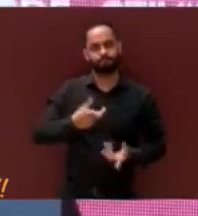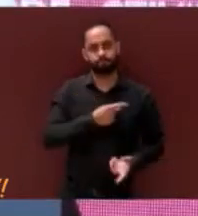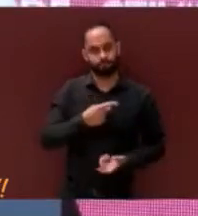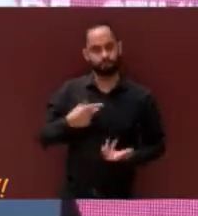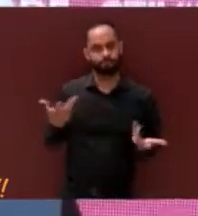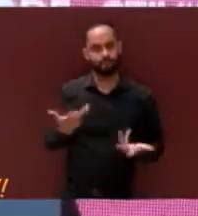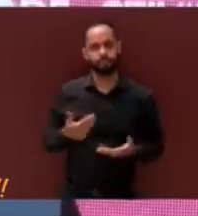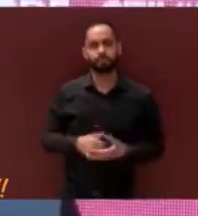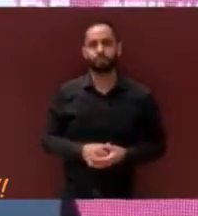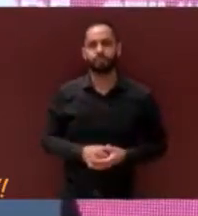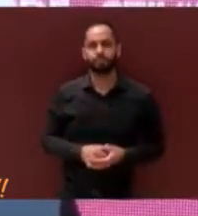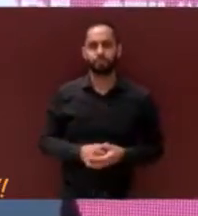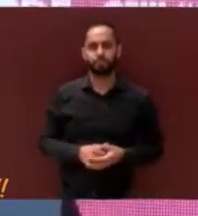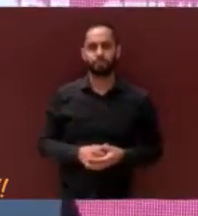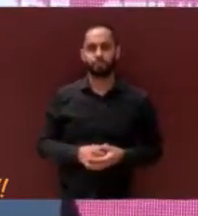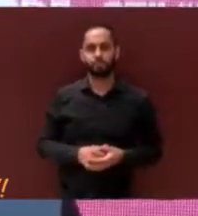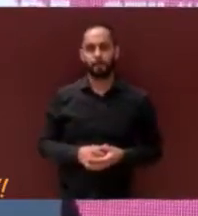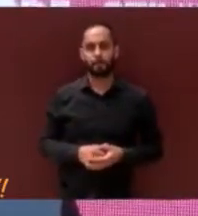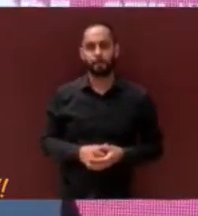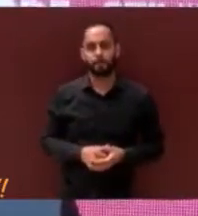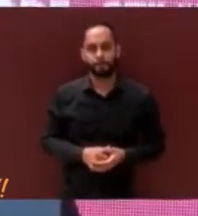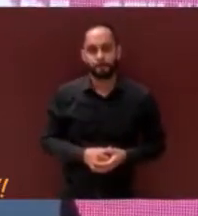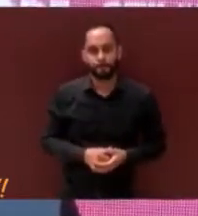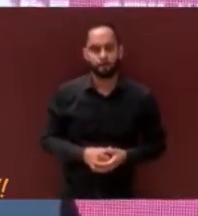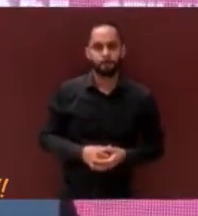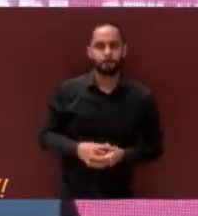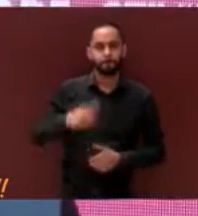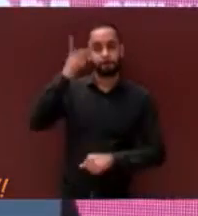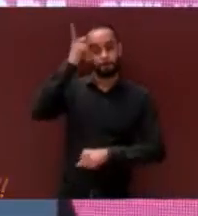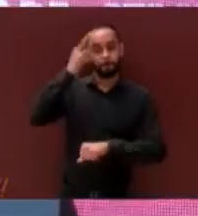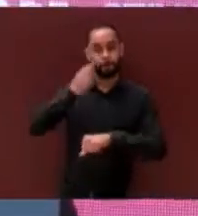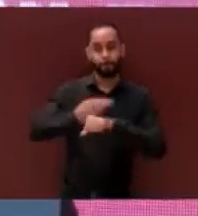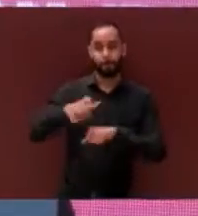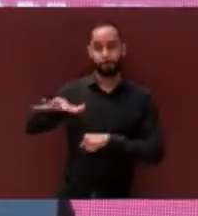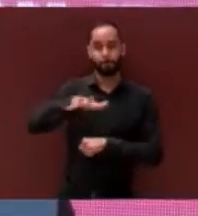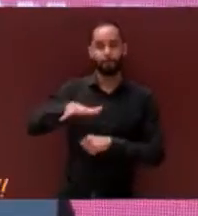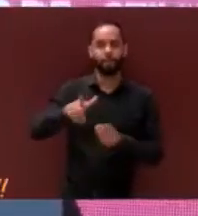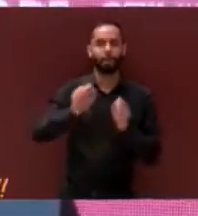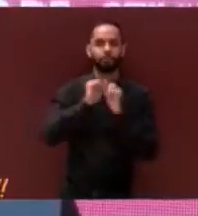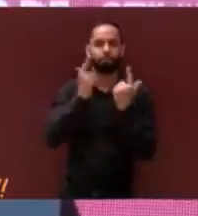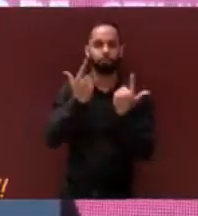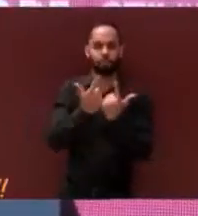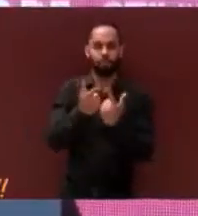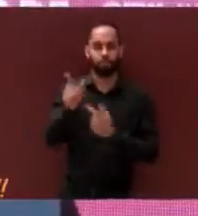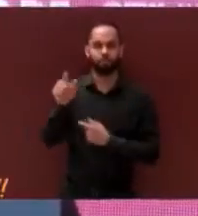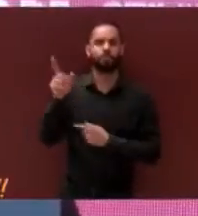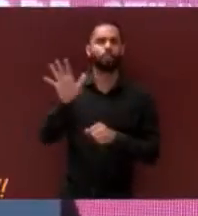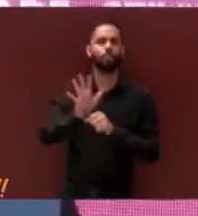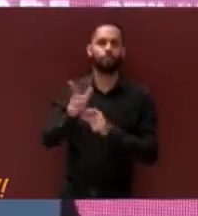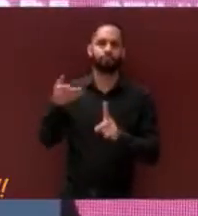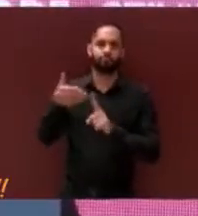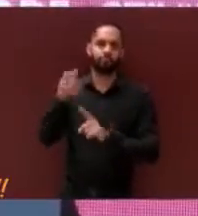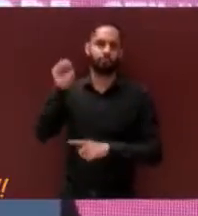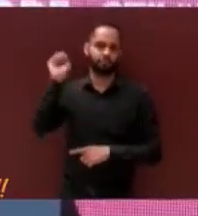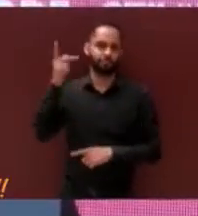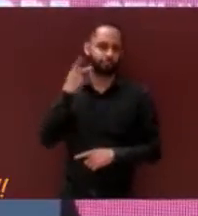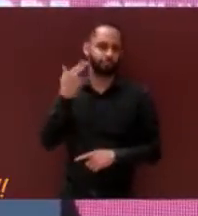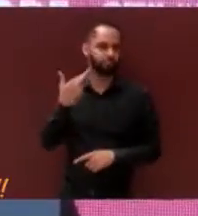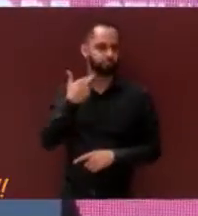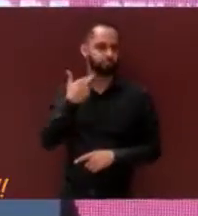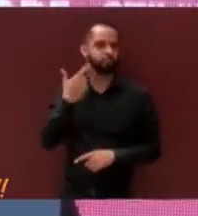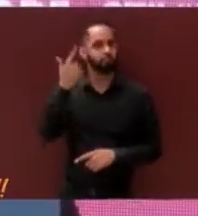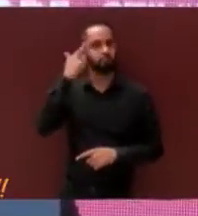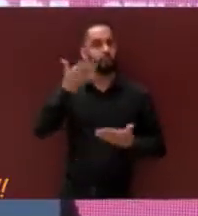La dirección social de la sindicatura procuradora fue otro de los frentes que nos abrió brecha entre los ciudadanos